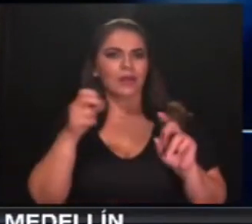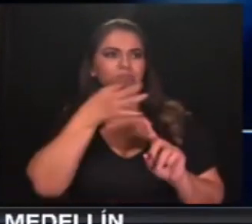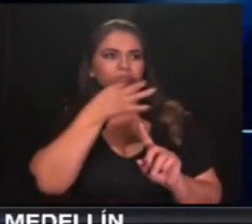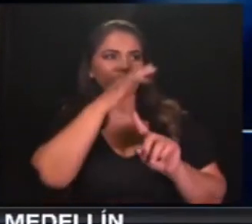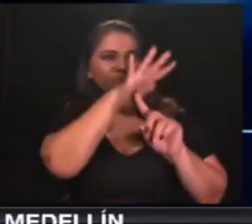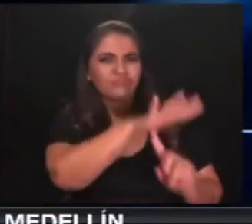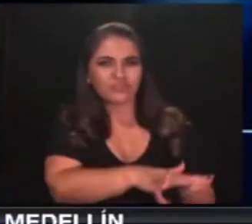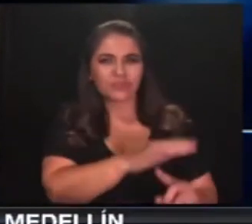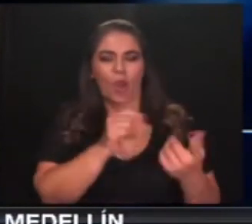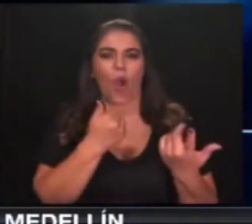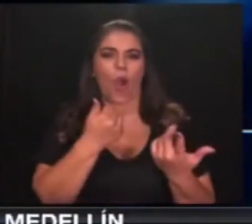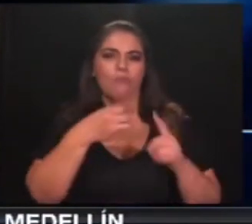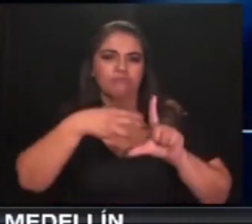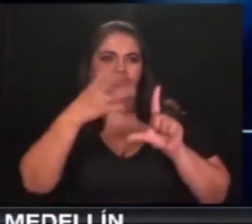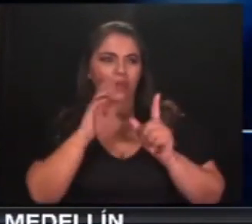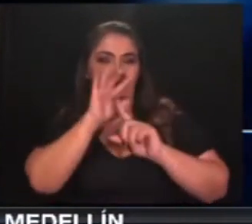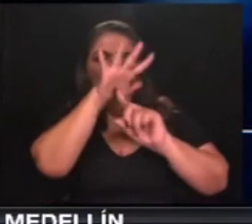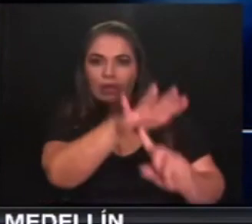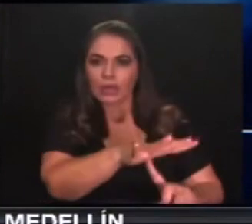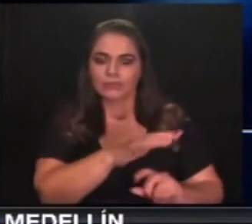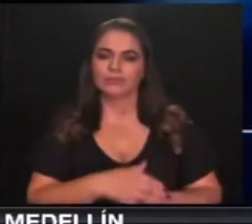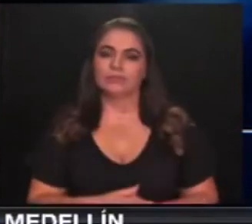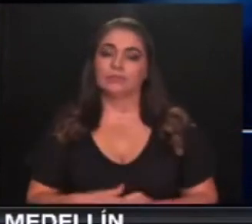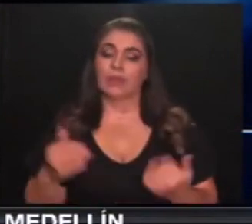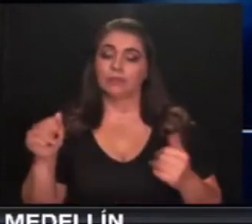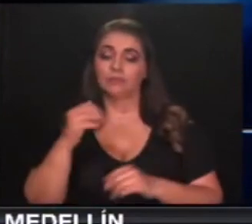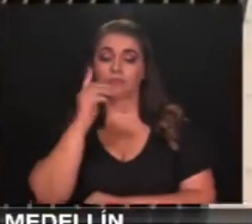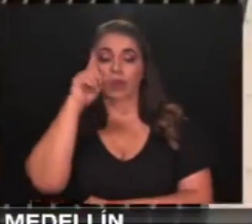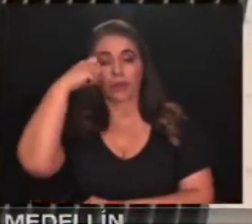diversidad de género. Las cifras son preocupantes.